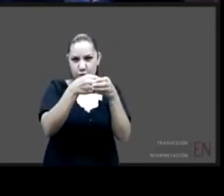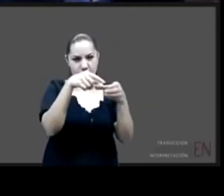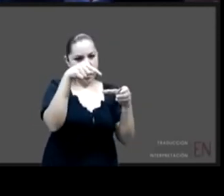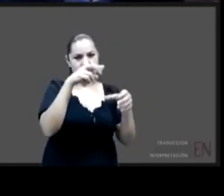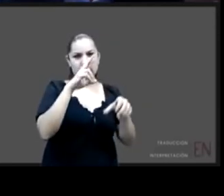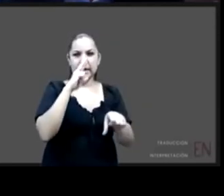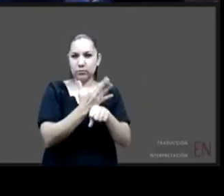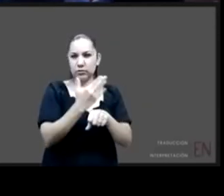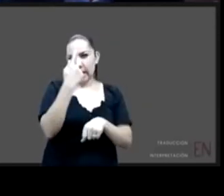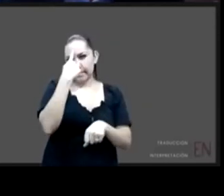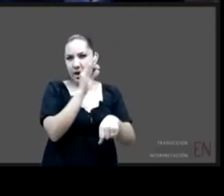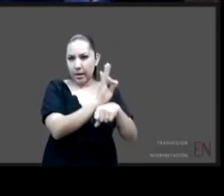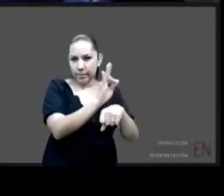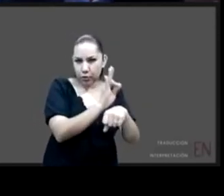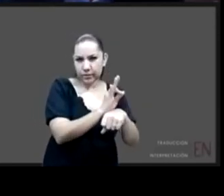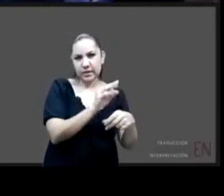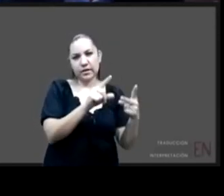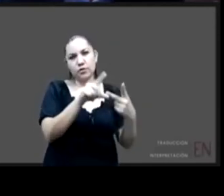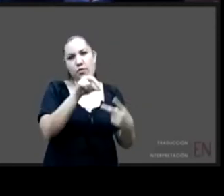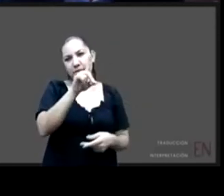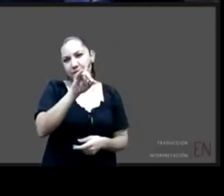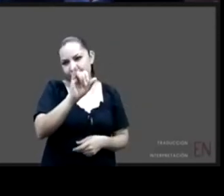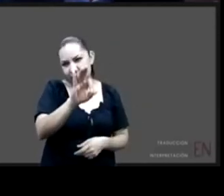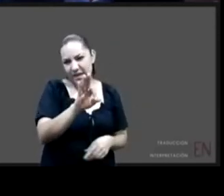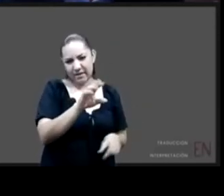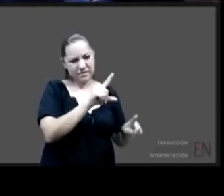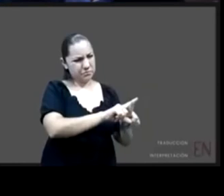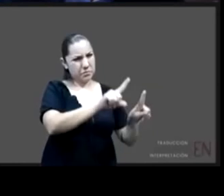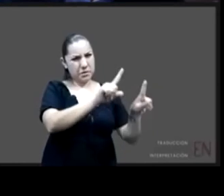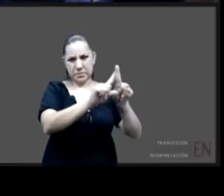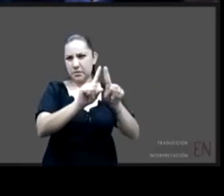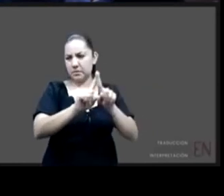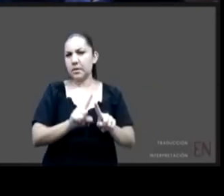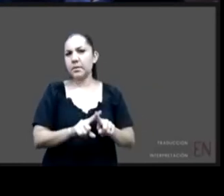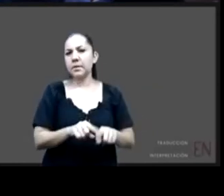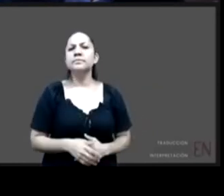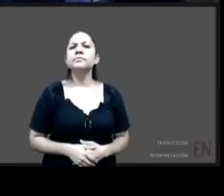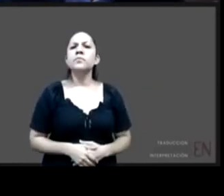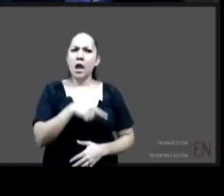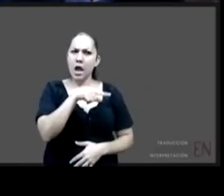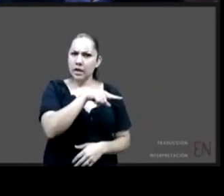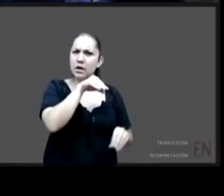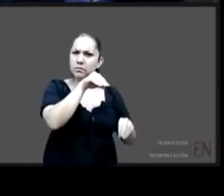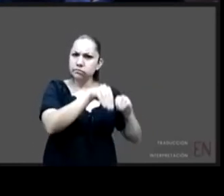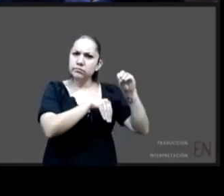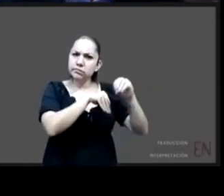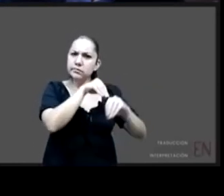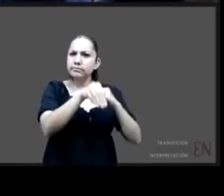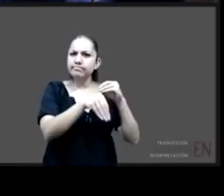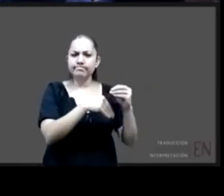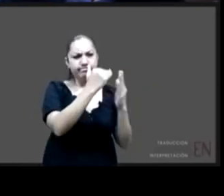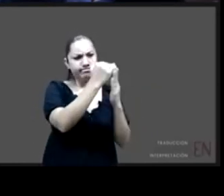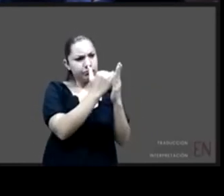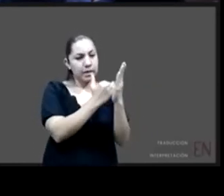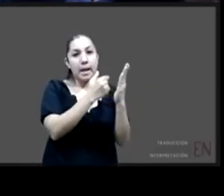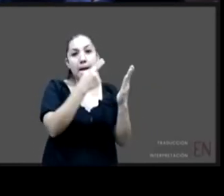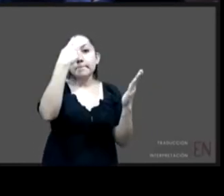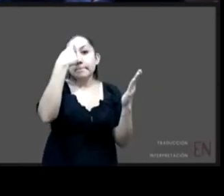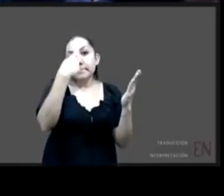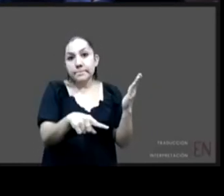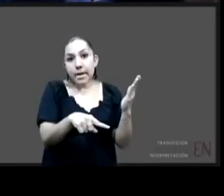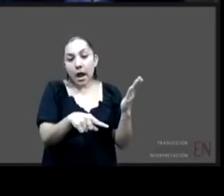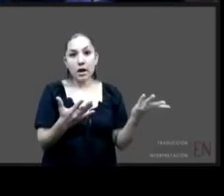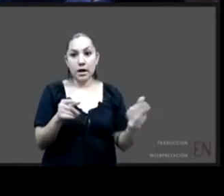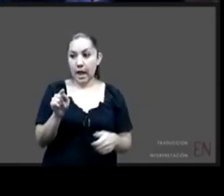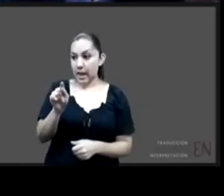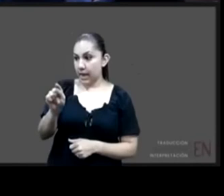por un lado lo que se refiere a buscar preservar que los niños permanezcan en sus